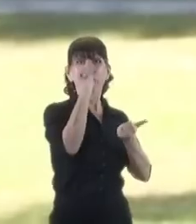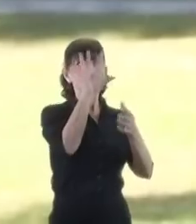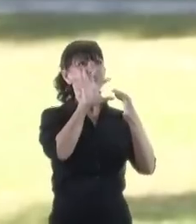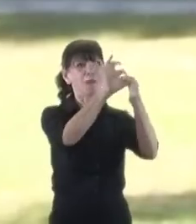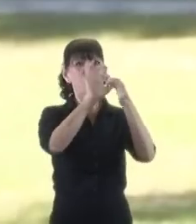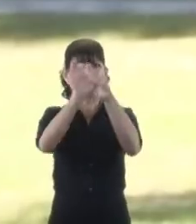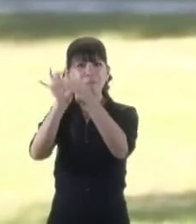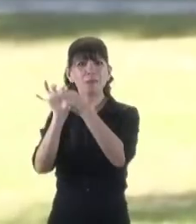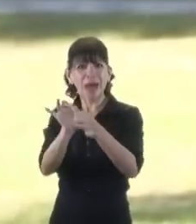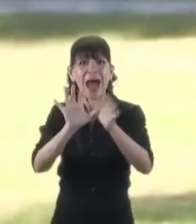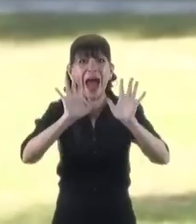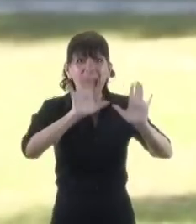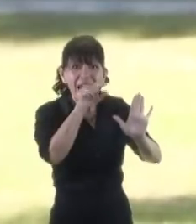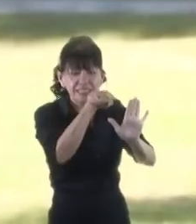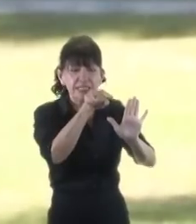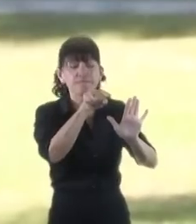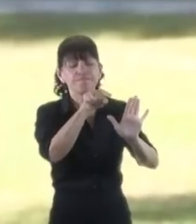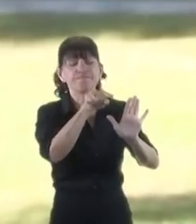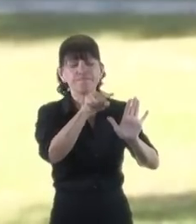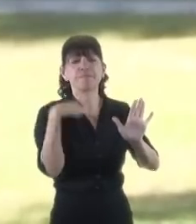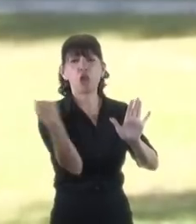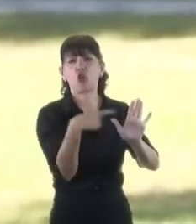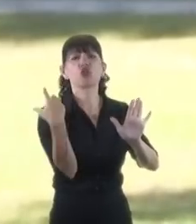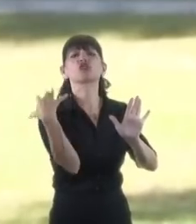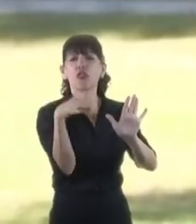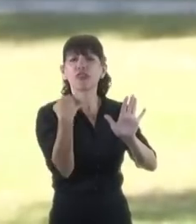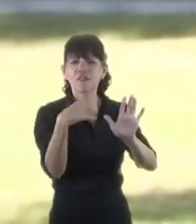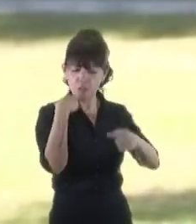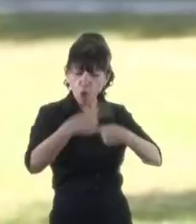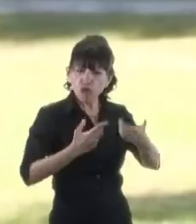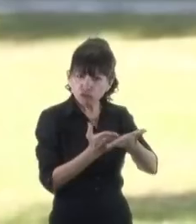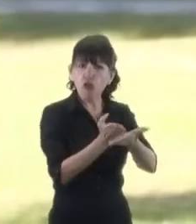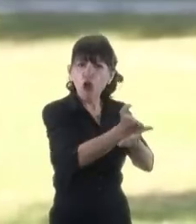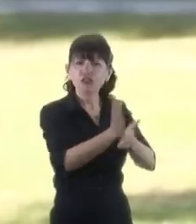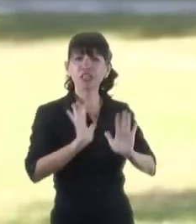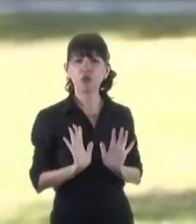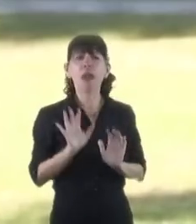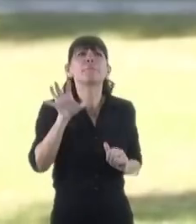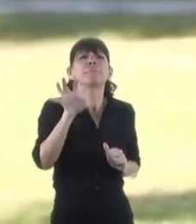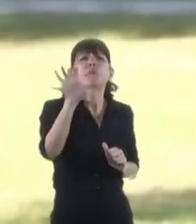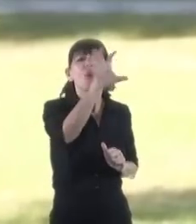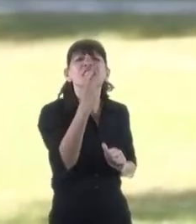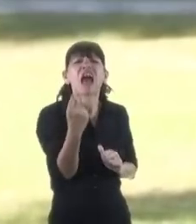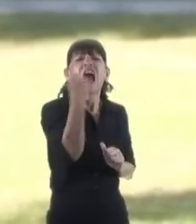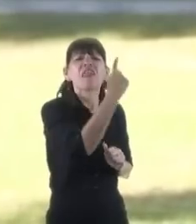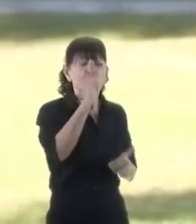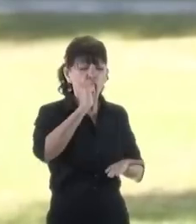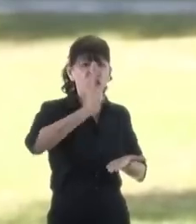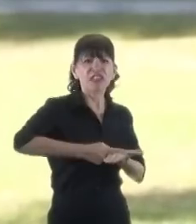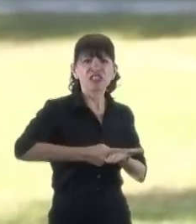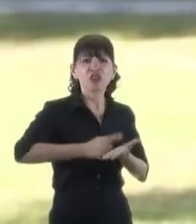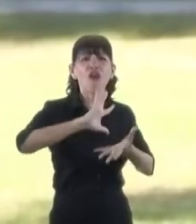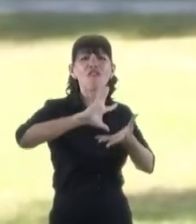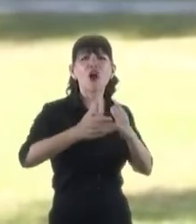mayores actos que podemos sostener en nuestra sociedad. Que cada provincia defina de qué manera lo lleva